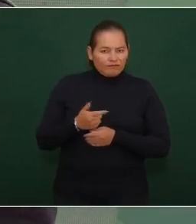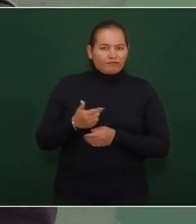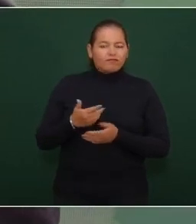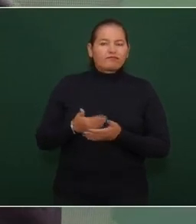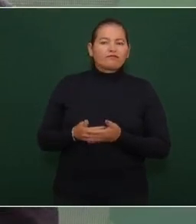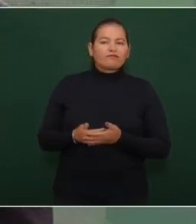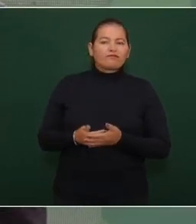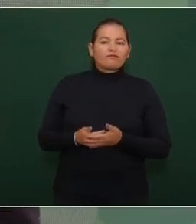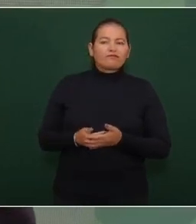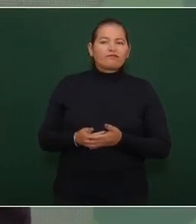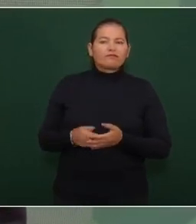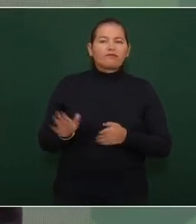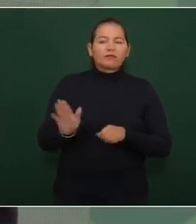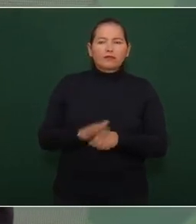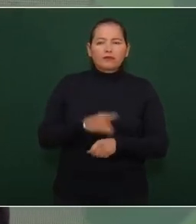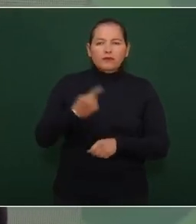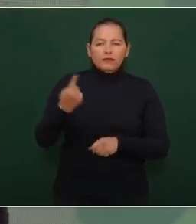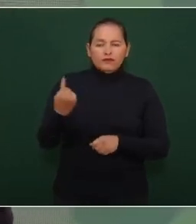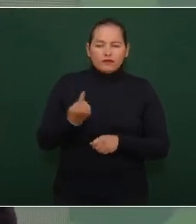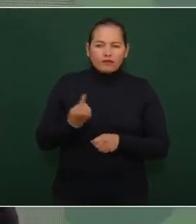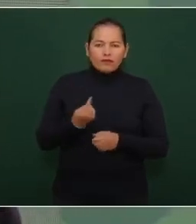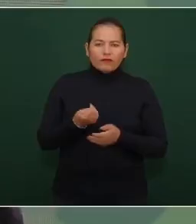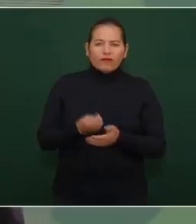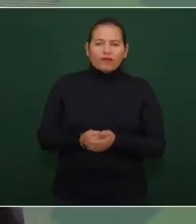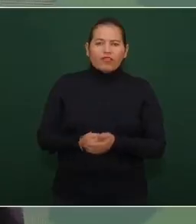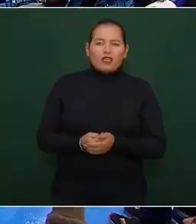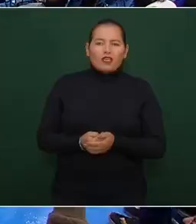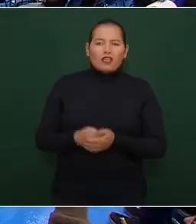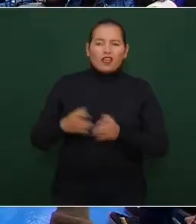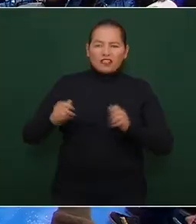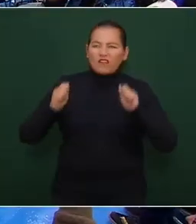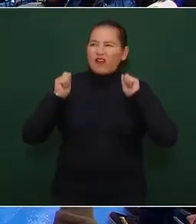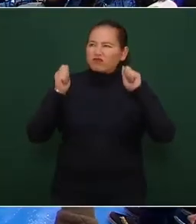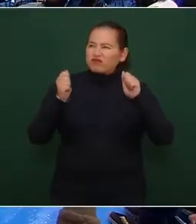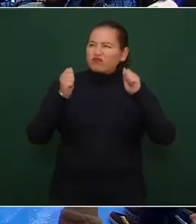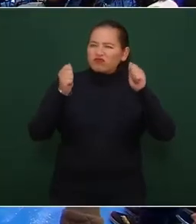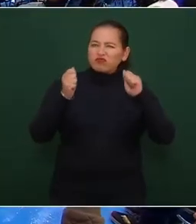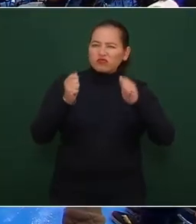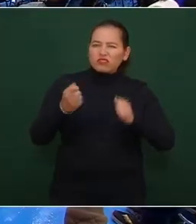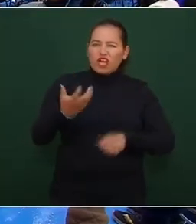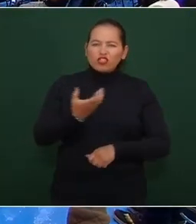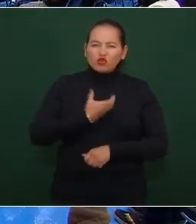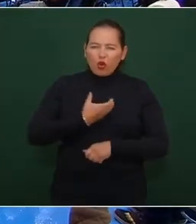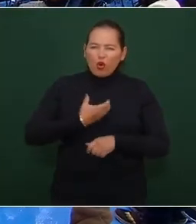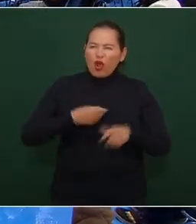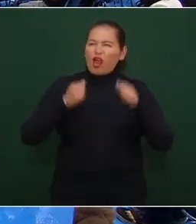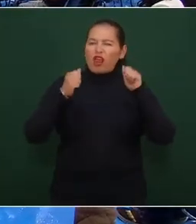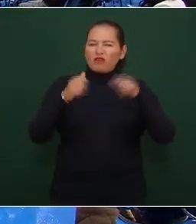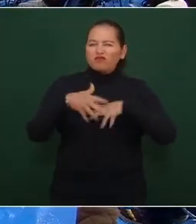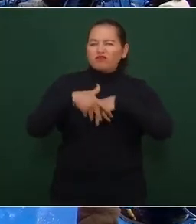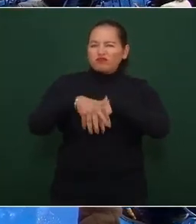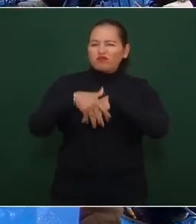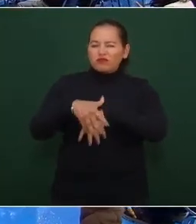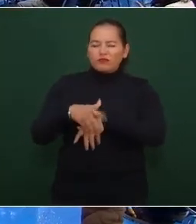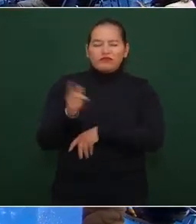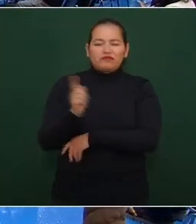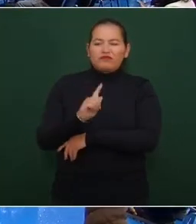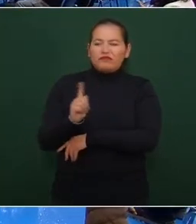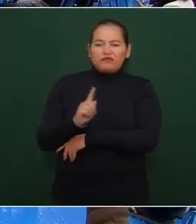porque no son los que fueron ayer al Zócalo no esa es una vanguardia